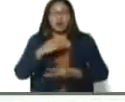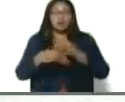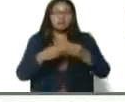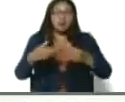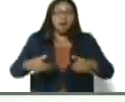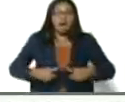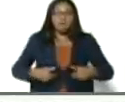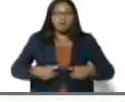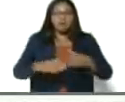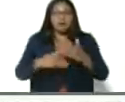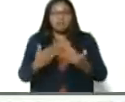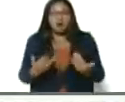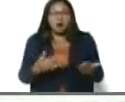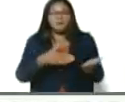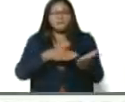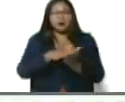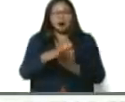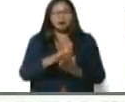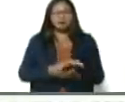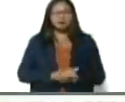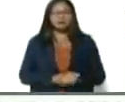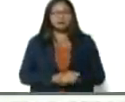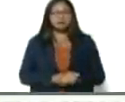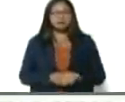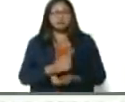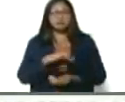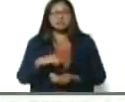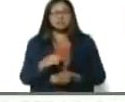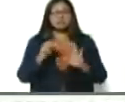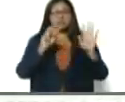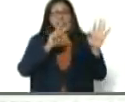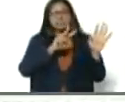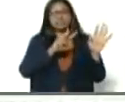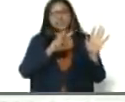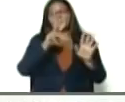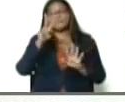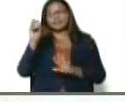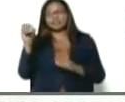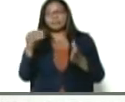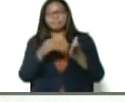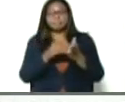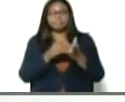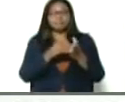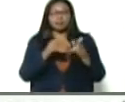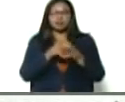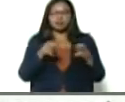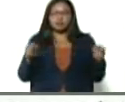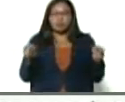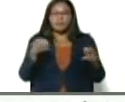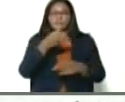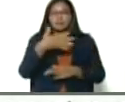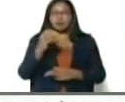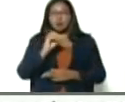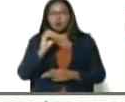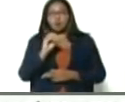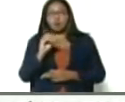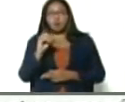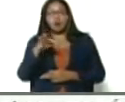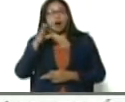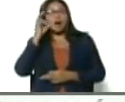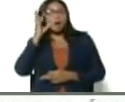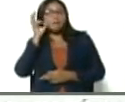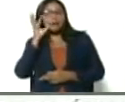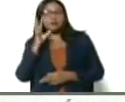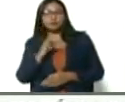Ya tenemos garantizada para 720.000 hectáreas de maíz, tanto blanco y amarillo, con semilla nacional.